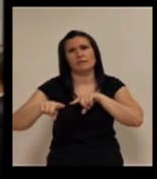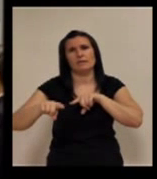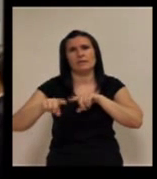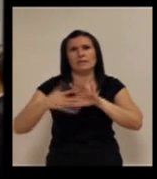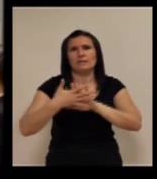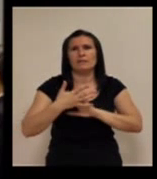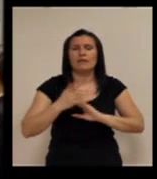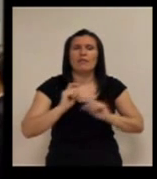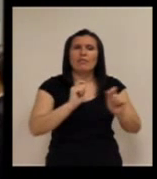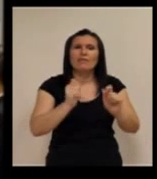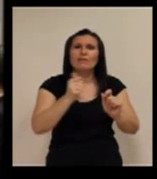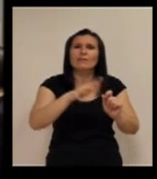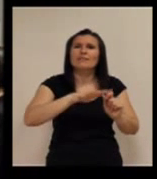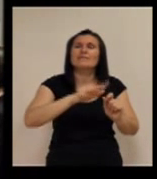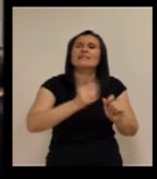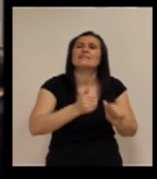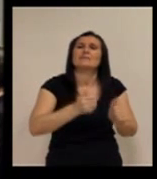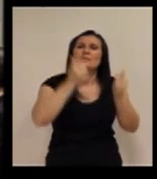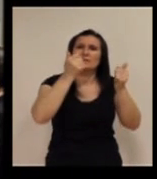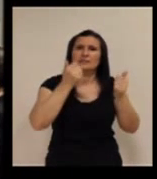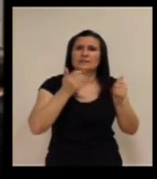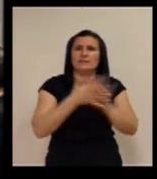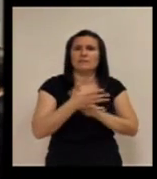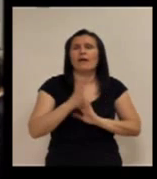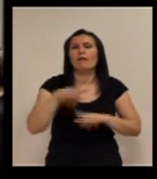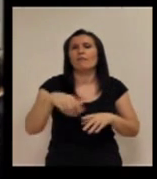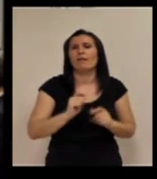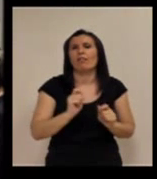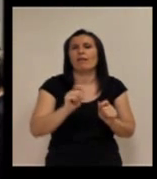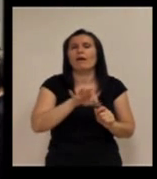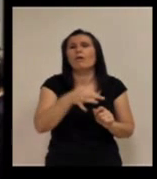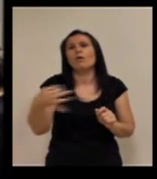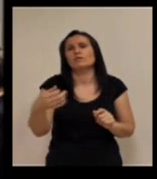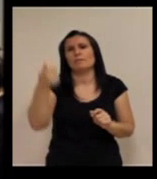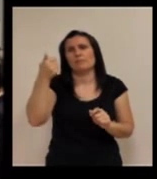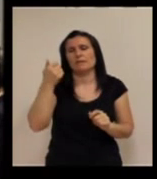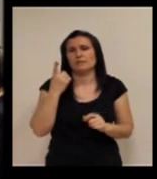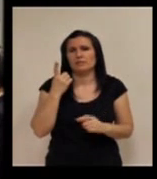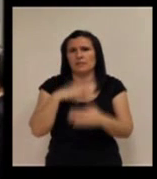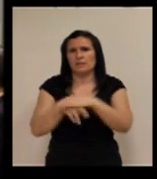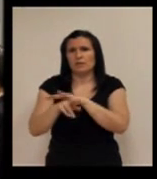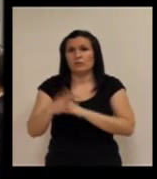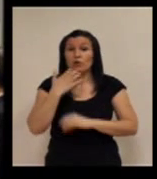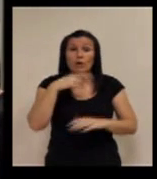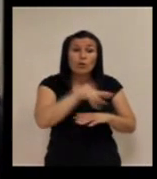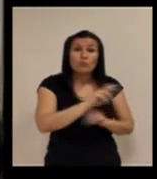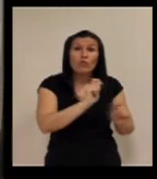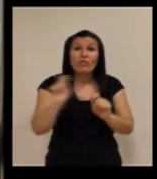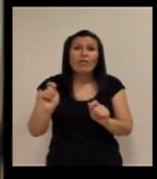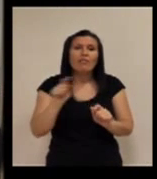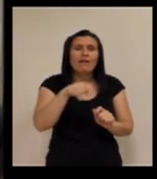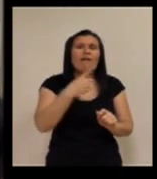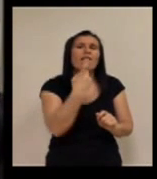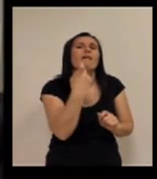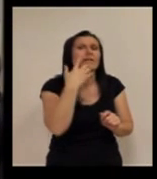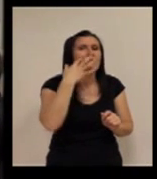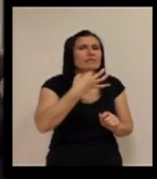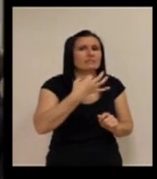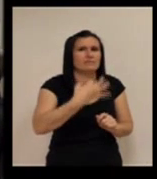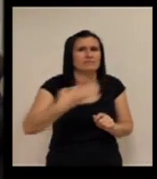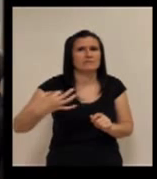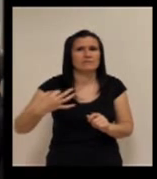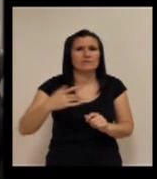y poder poner donde más se necesita y... ¿Y utilizar los recursos? Sí, sí. ¿Es decir, realmente lo que es necesario? Claro, poner los recursos donde